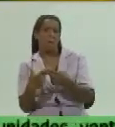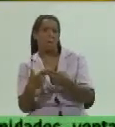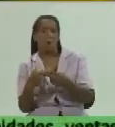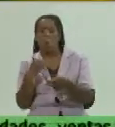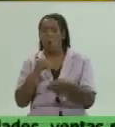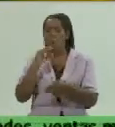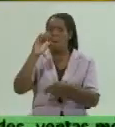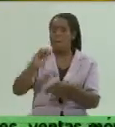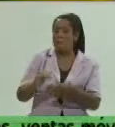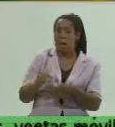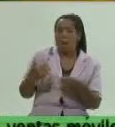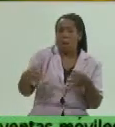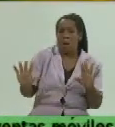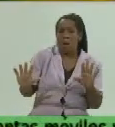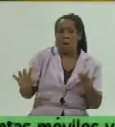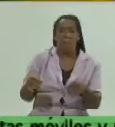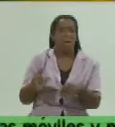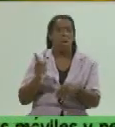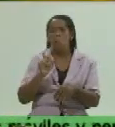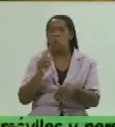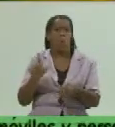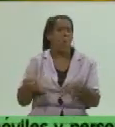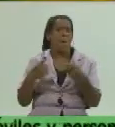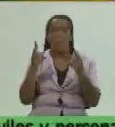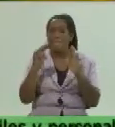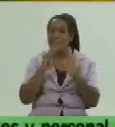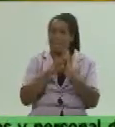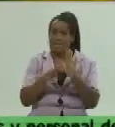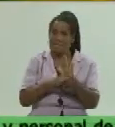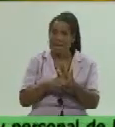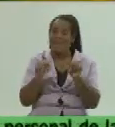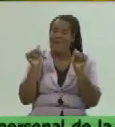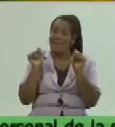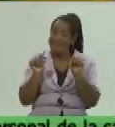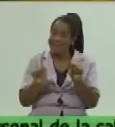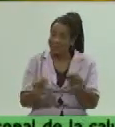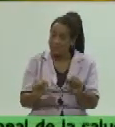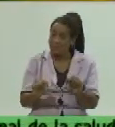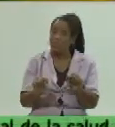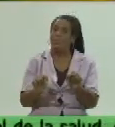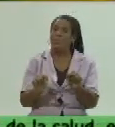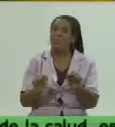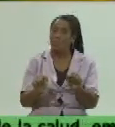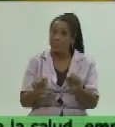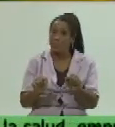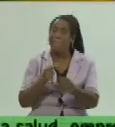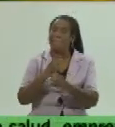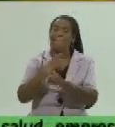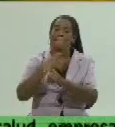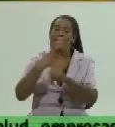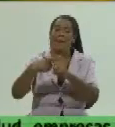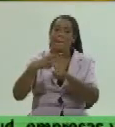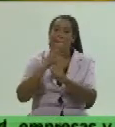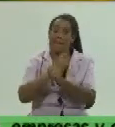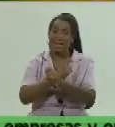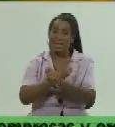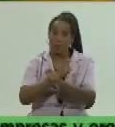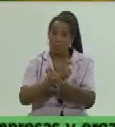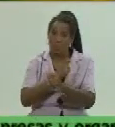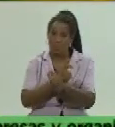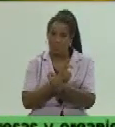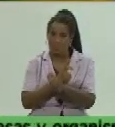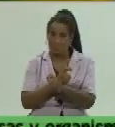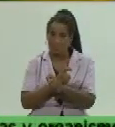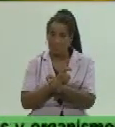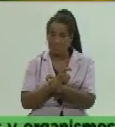evita yo diría cumplir con todas las medidas yo creo que eso es lo que nos da mucho más peligro y nos da mucho más muchas